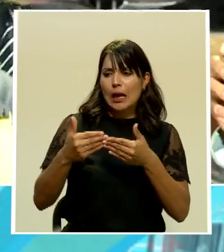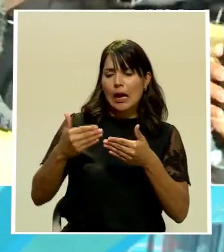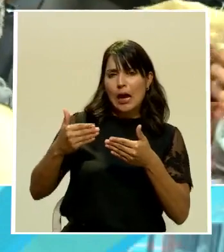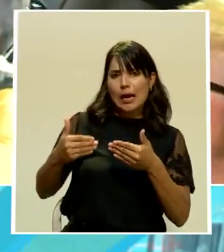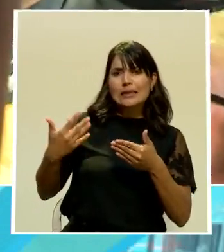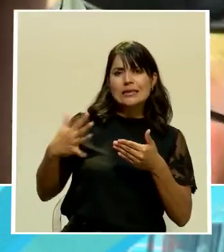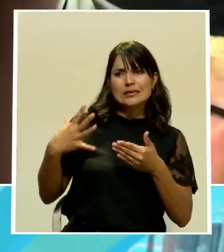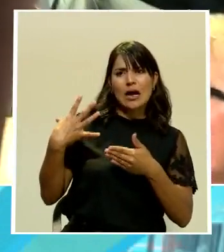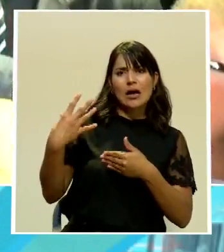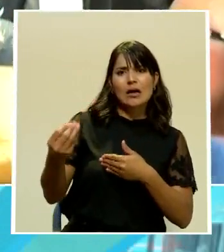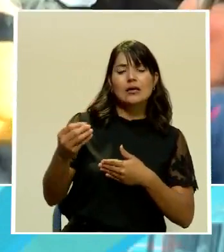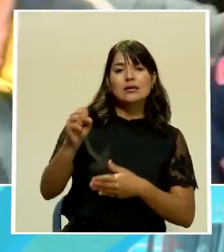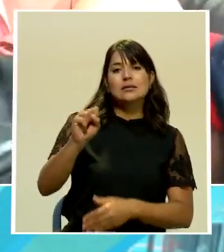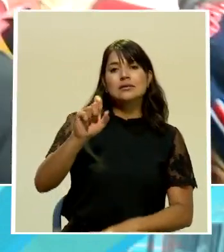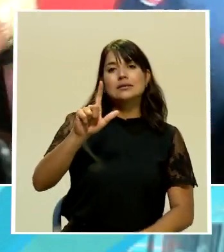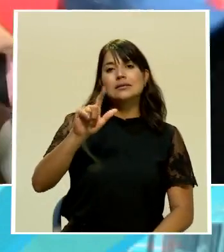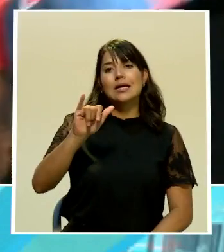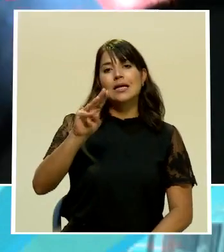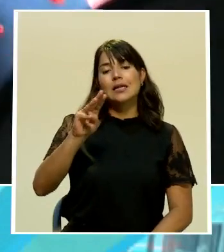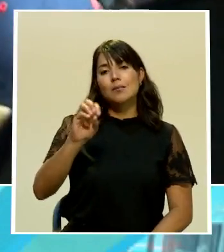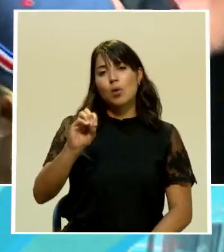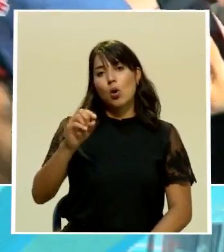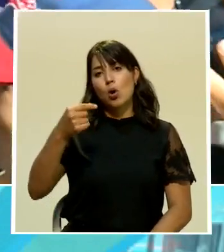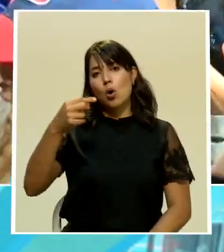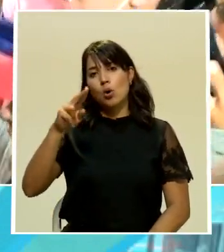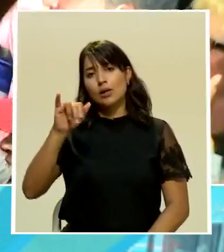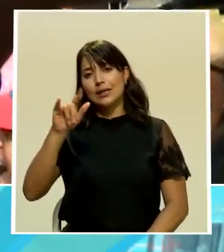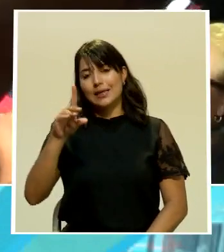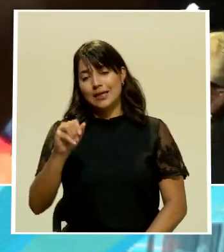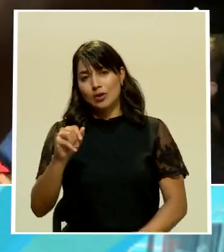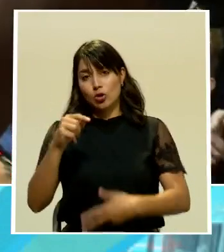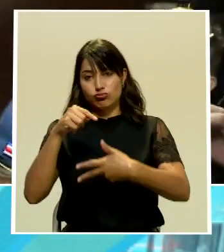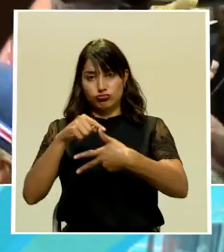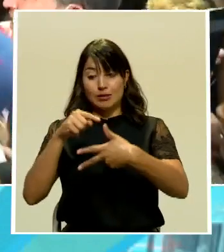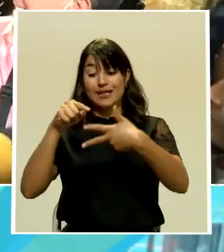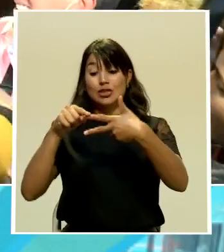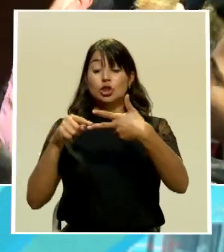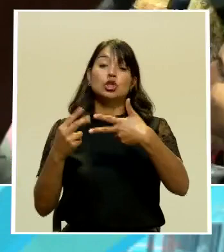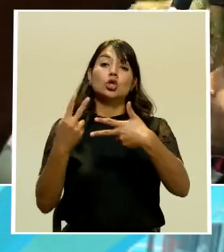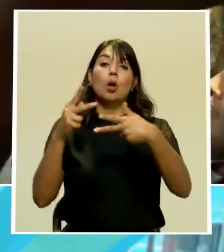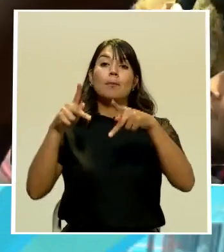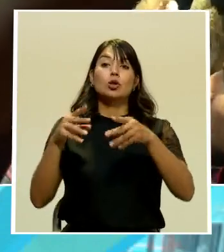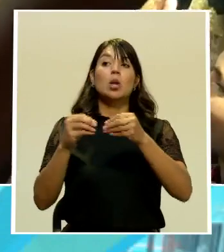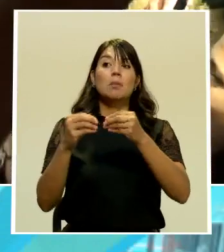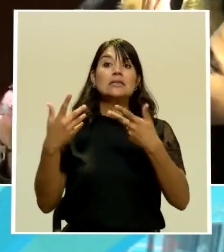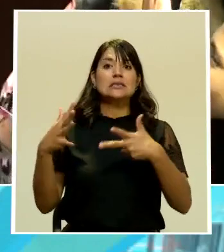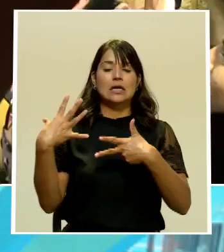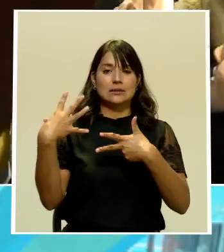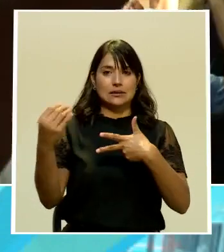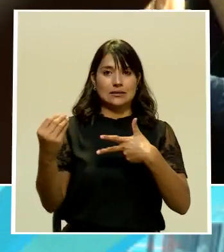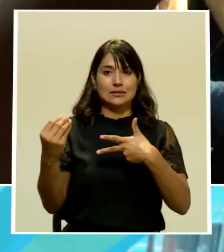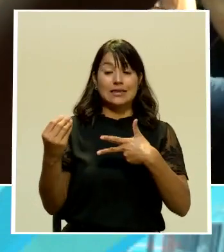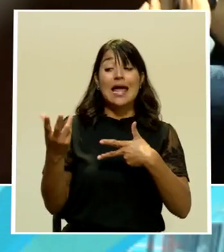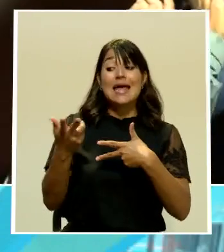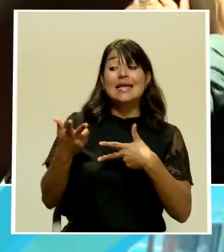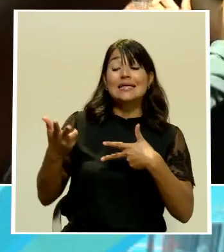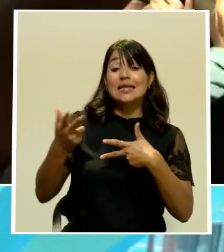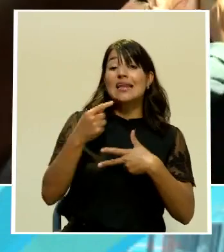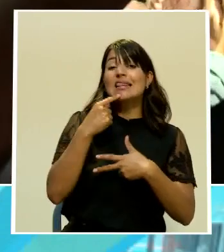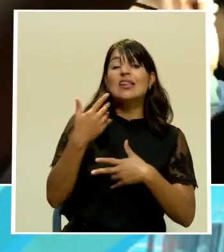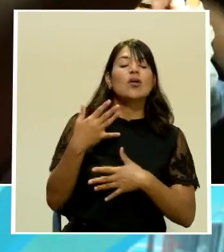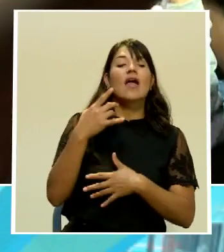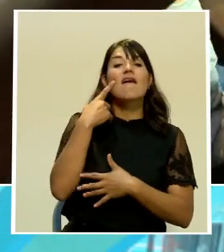Célimo Guido y esas dos personas de los tribunales de justicia aquí en San José y confirmaron que la